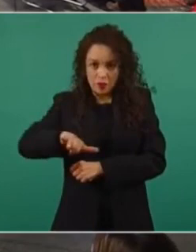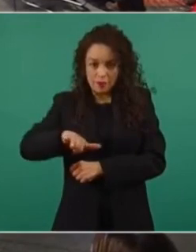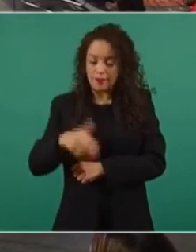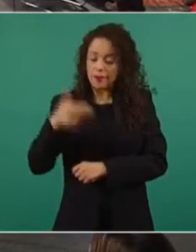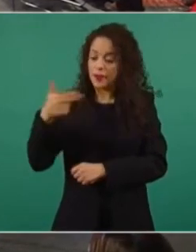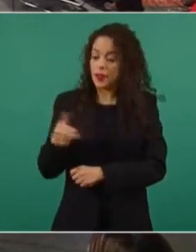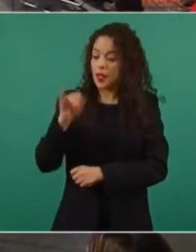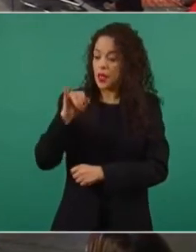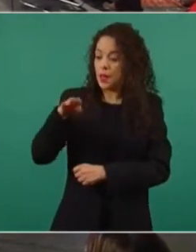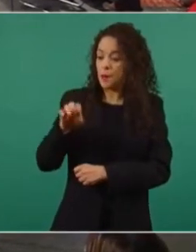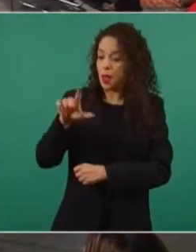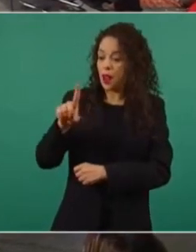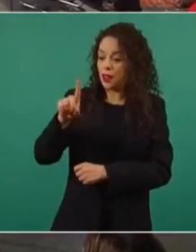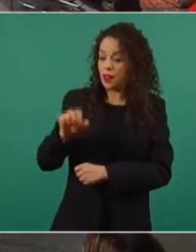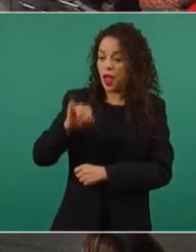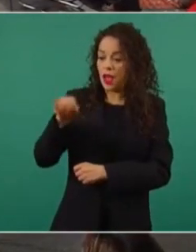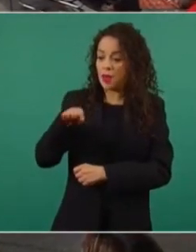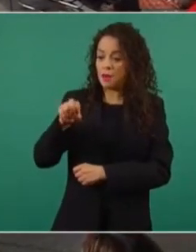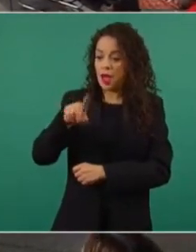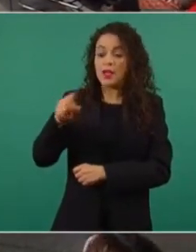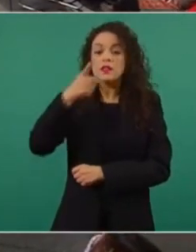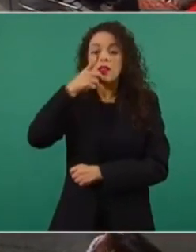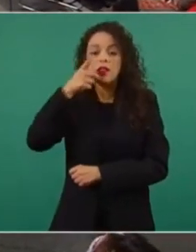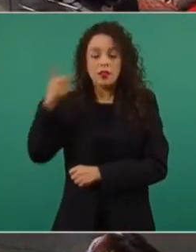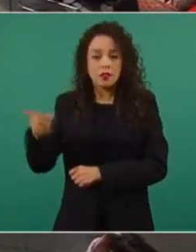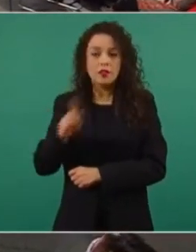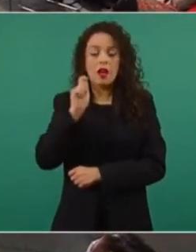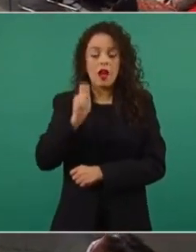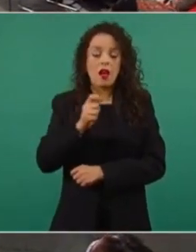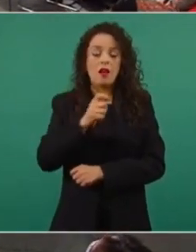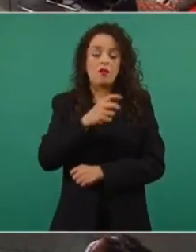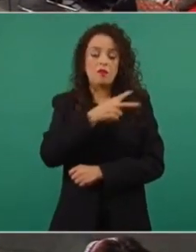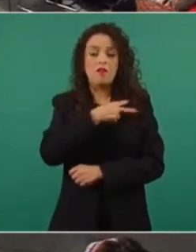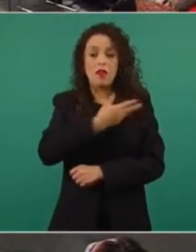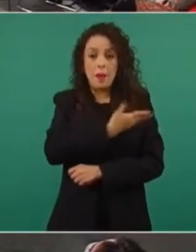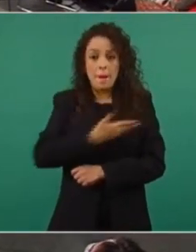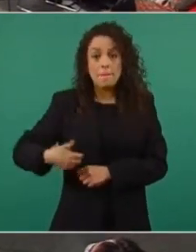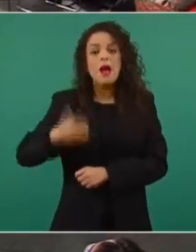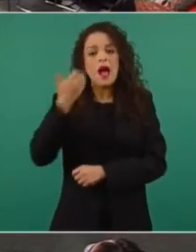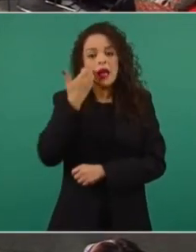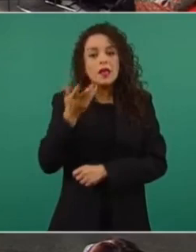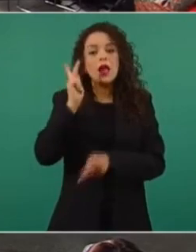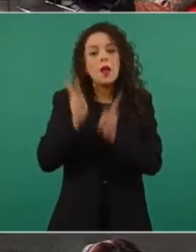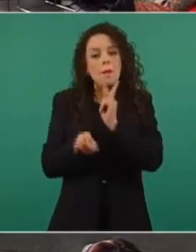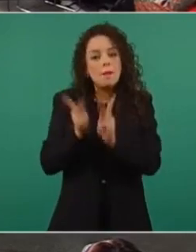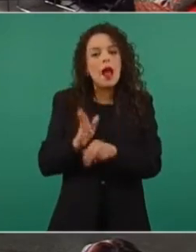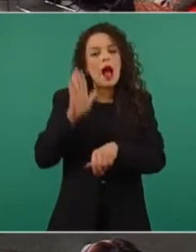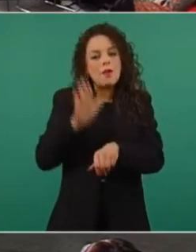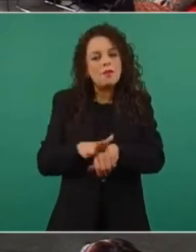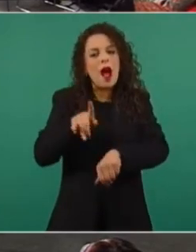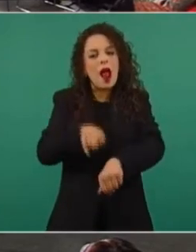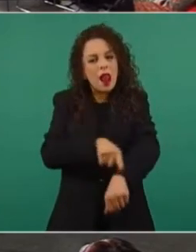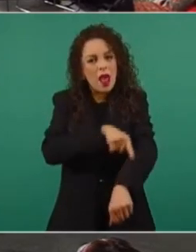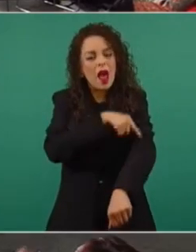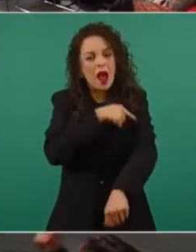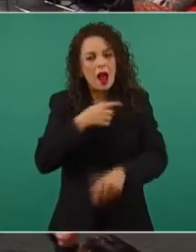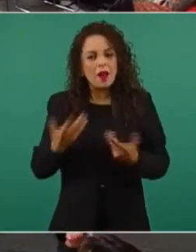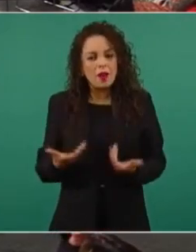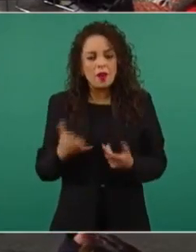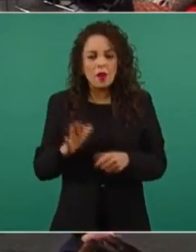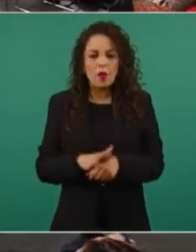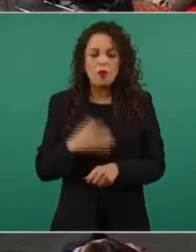Jiménez que la vicepresidenta quiso platicar con ella más tiempo, porque también le